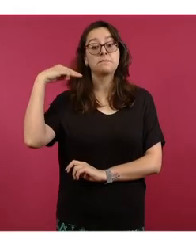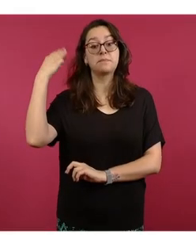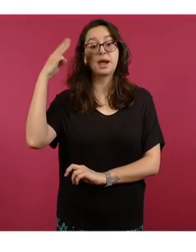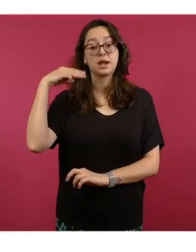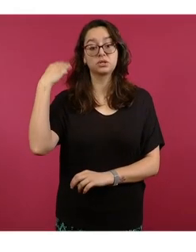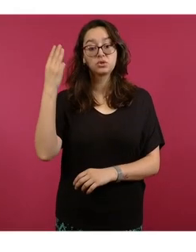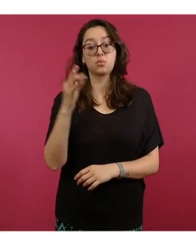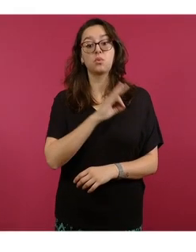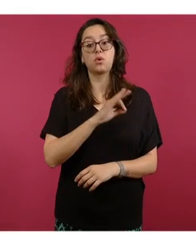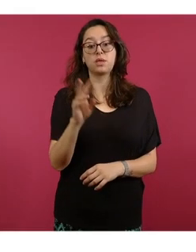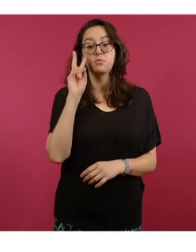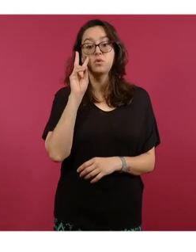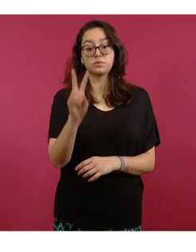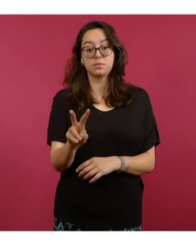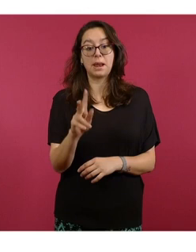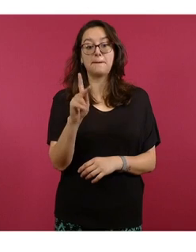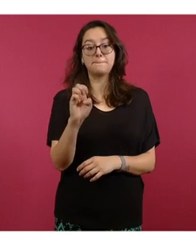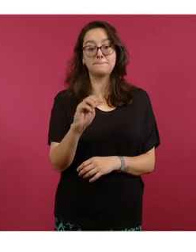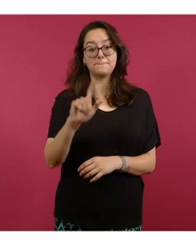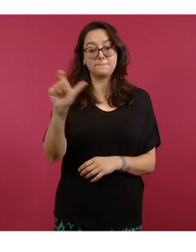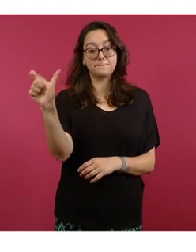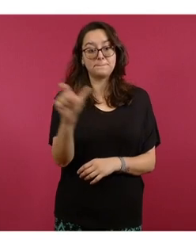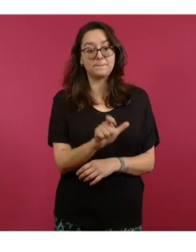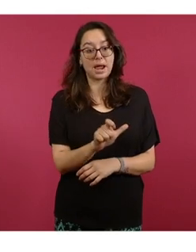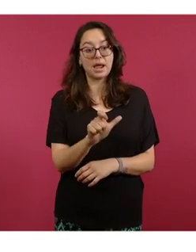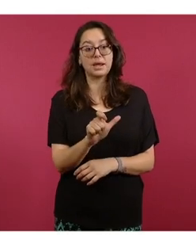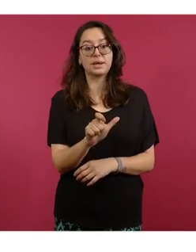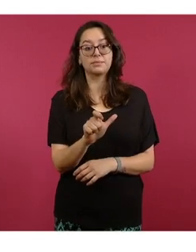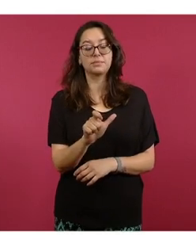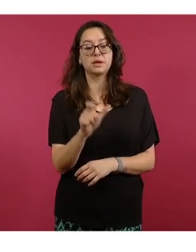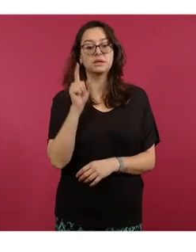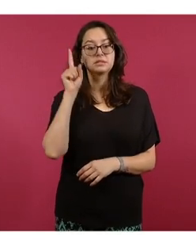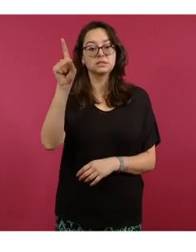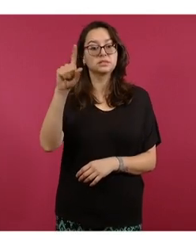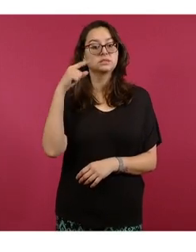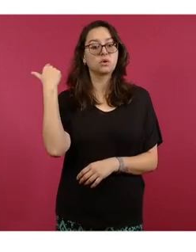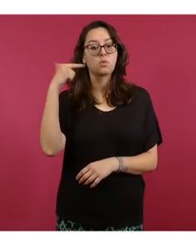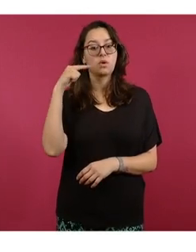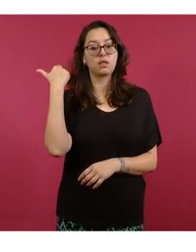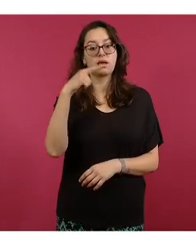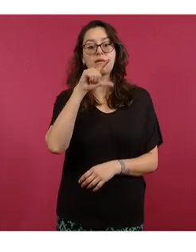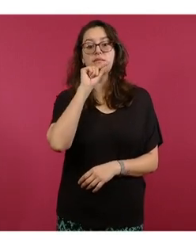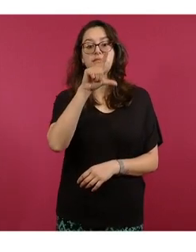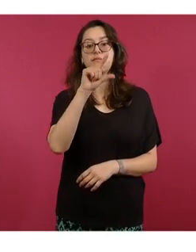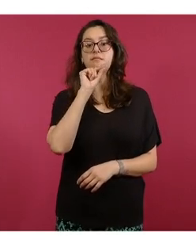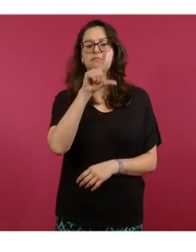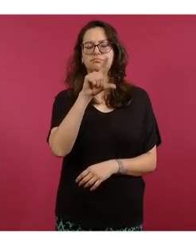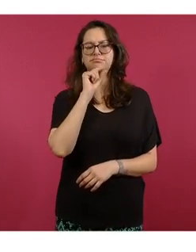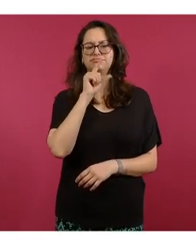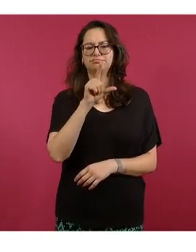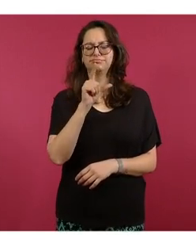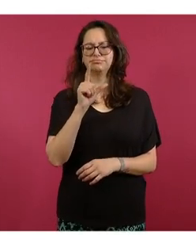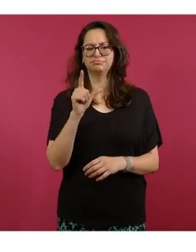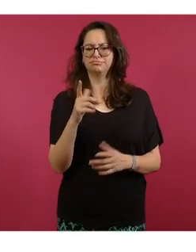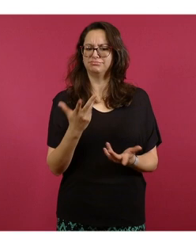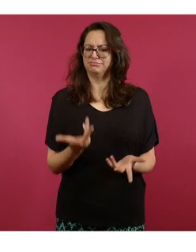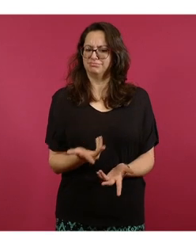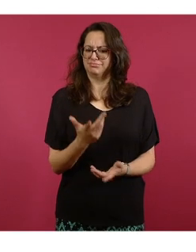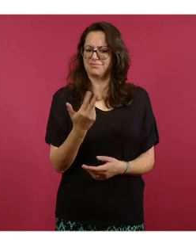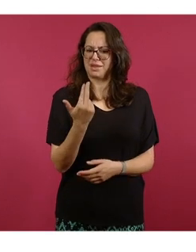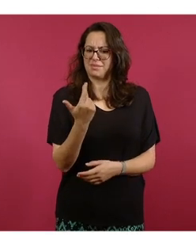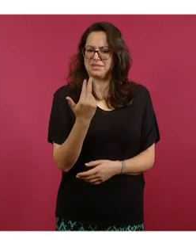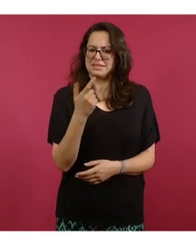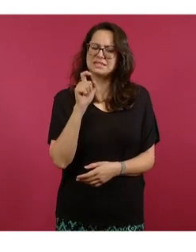franquicia Pemex, autoexpress calzada periférico allá en Guadalajara, Jalisco, con un precio promedio de